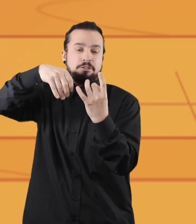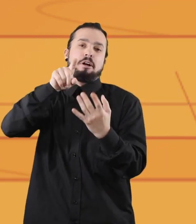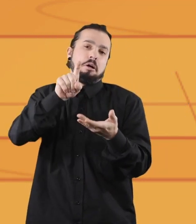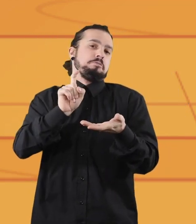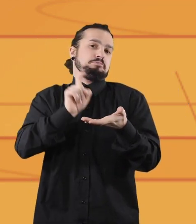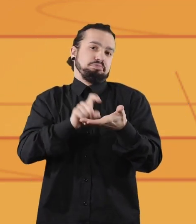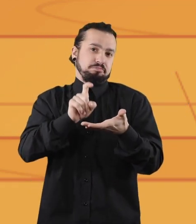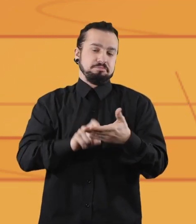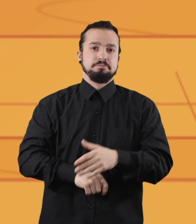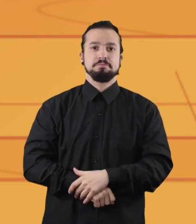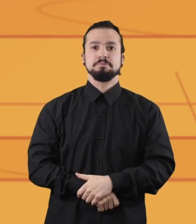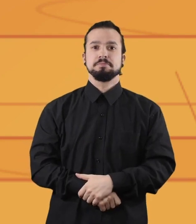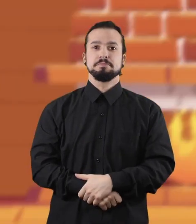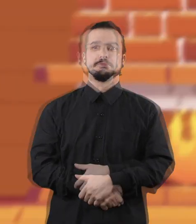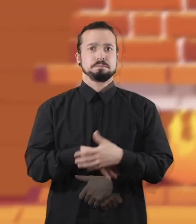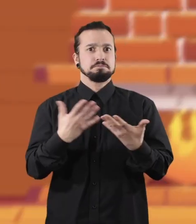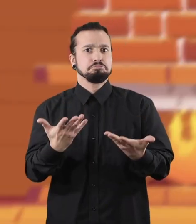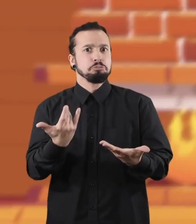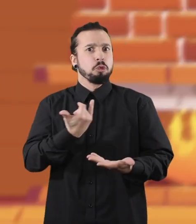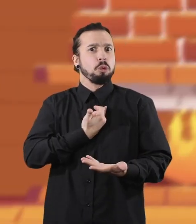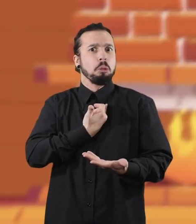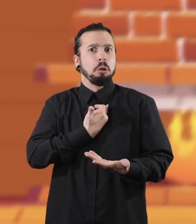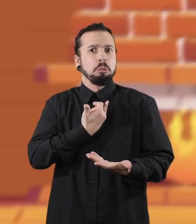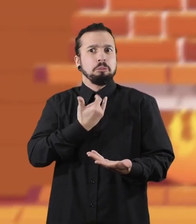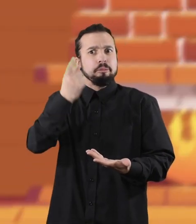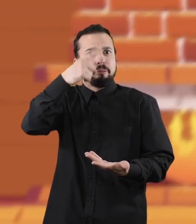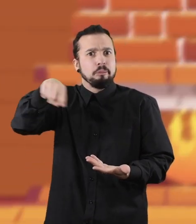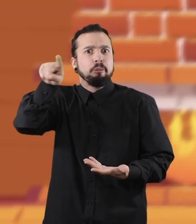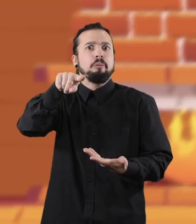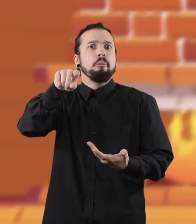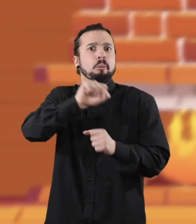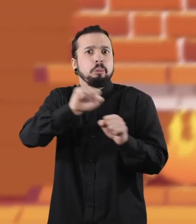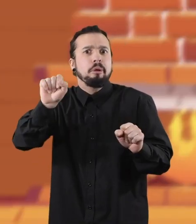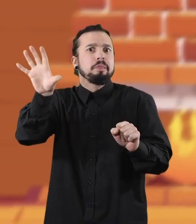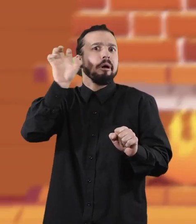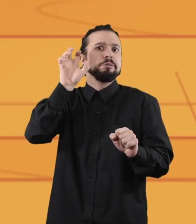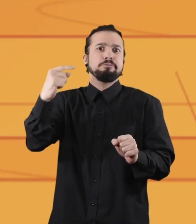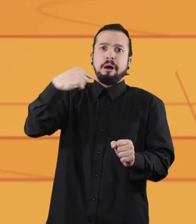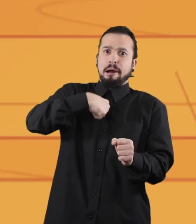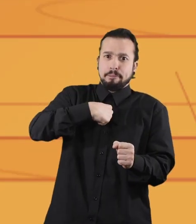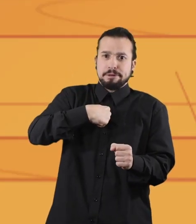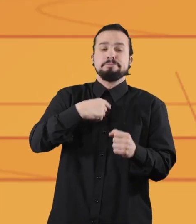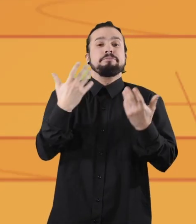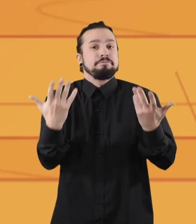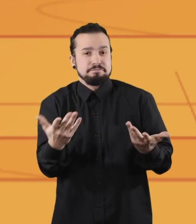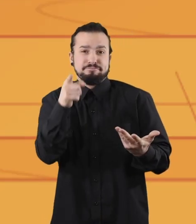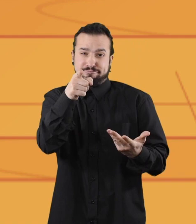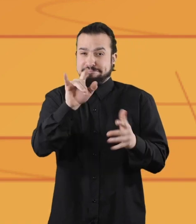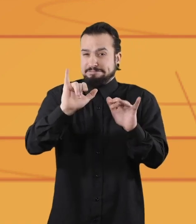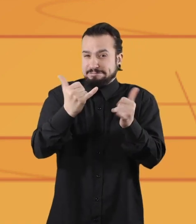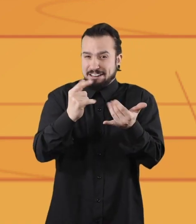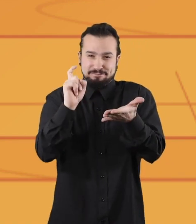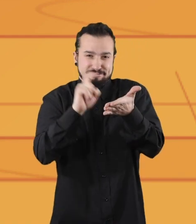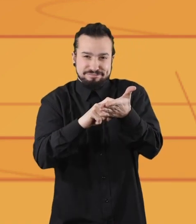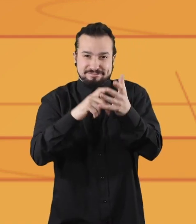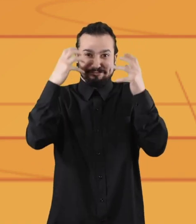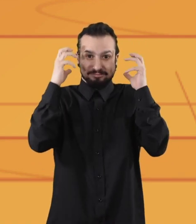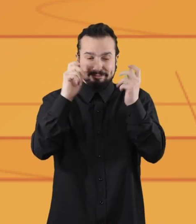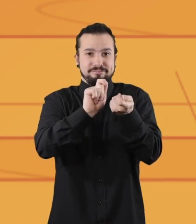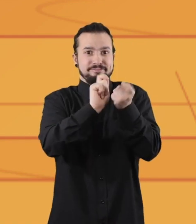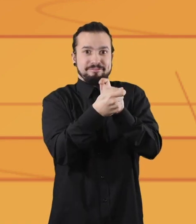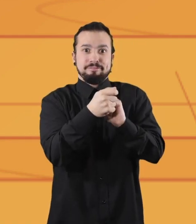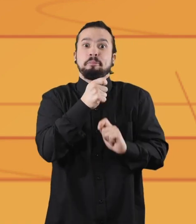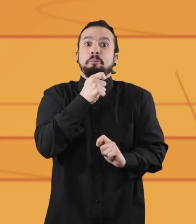o datos móviles. ¿Cómo lograr que te escuchen? Ahora que activaste el audio, te